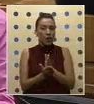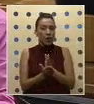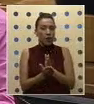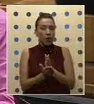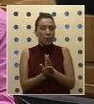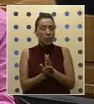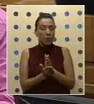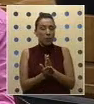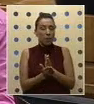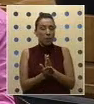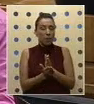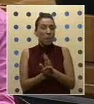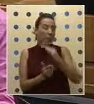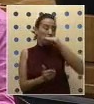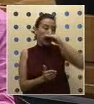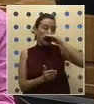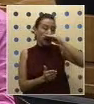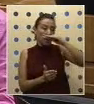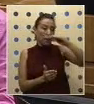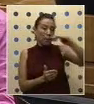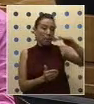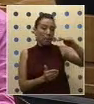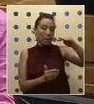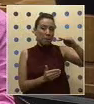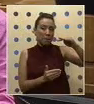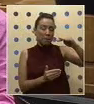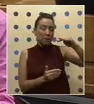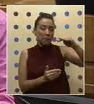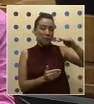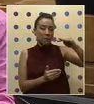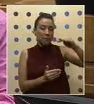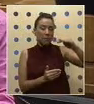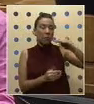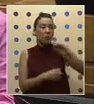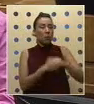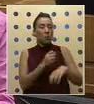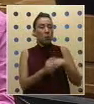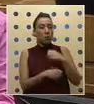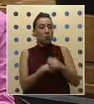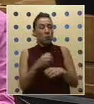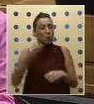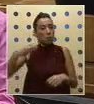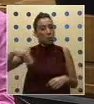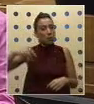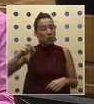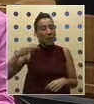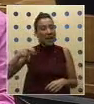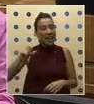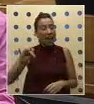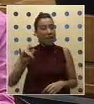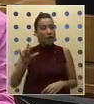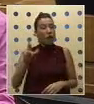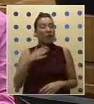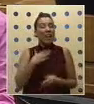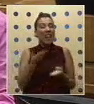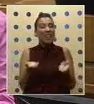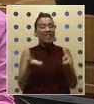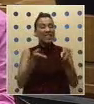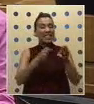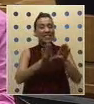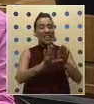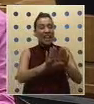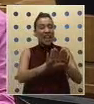que es de una zona más bien rural. Durante varios años el municipio de Peñaflor ha querido proceder a cerrarlo